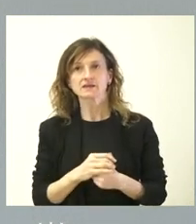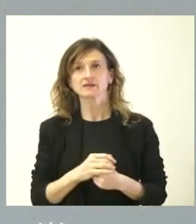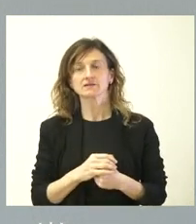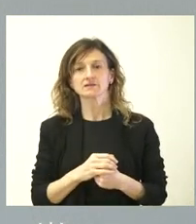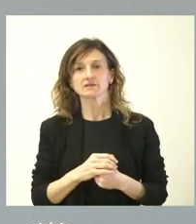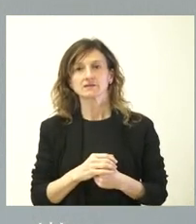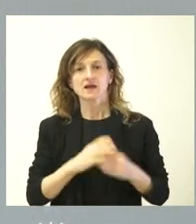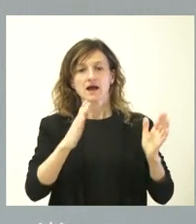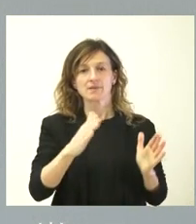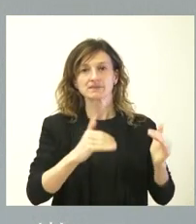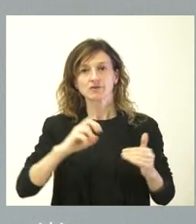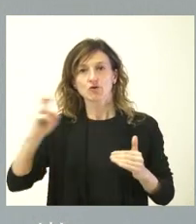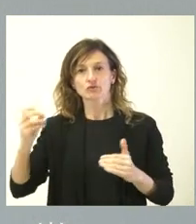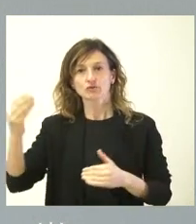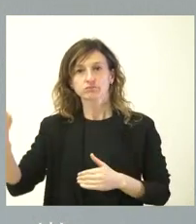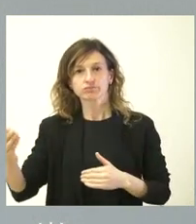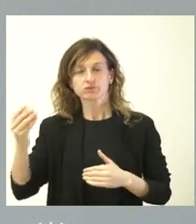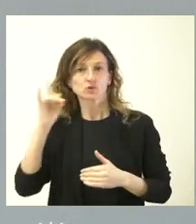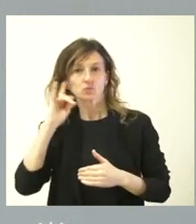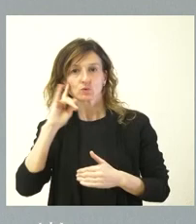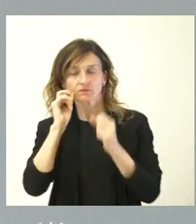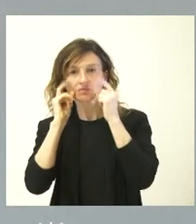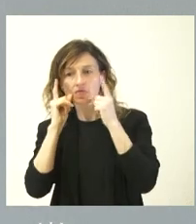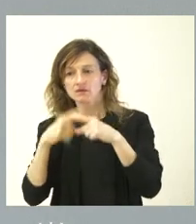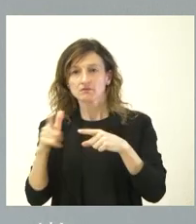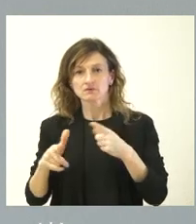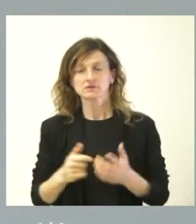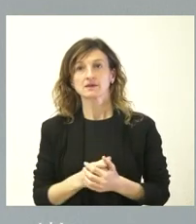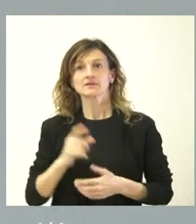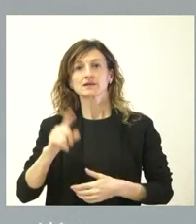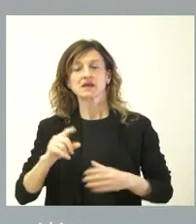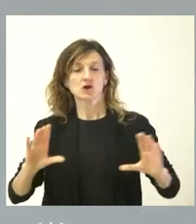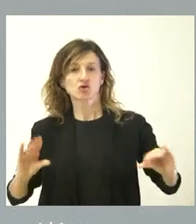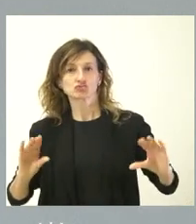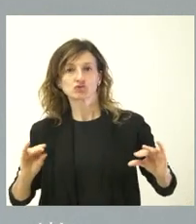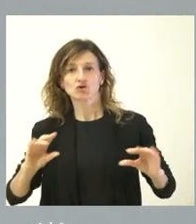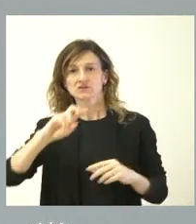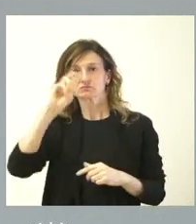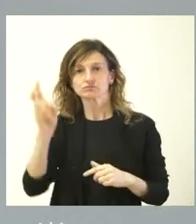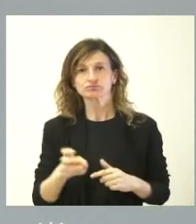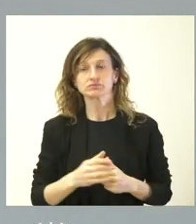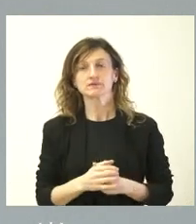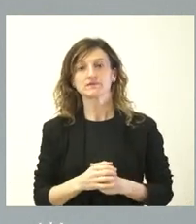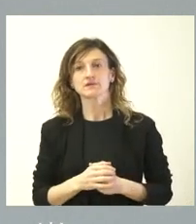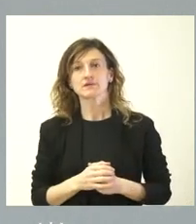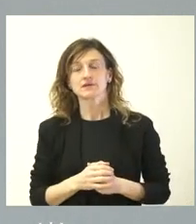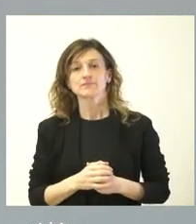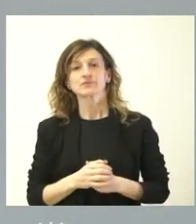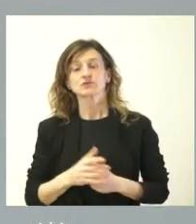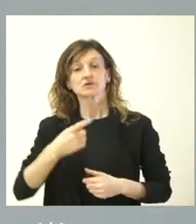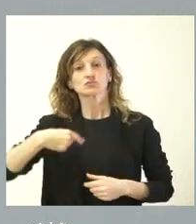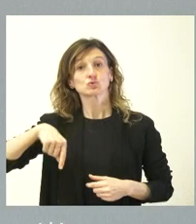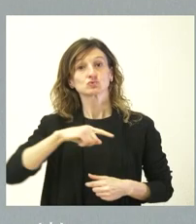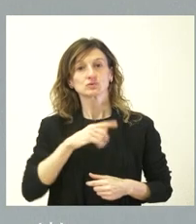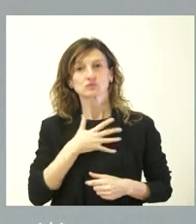desde una habitación a otra de la casa pues los ruidos que se puedan producir o también incluye colchones, etcétera, etcétera. Por tanto, lo que no hemos querido es